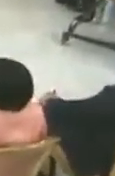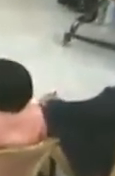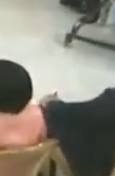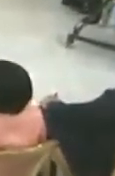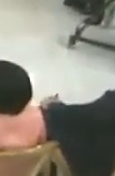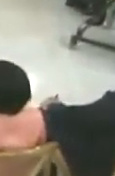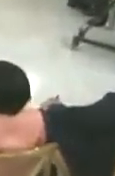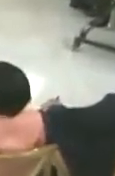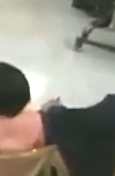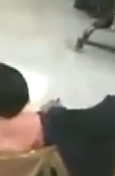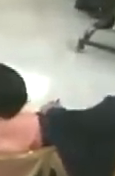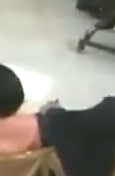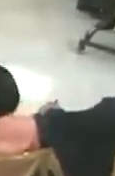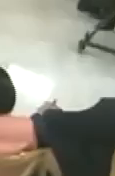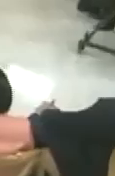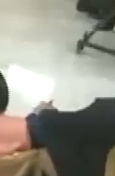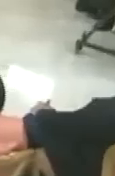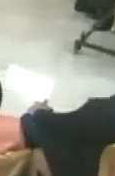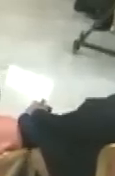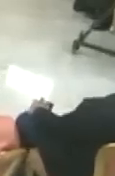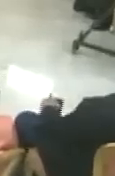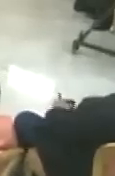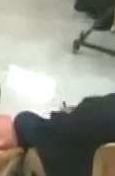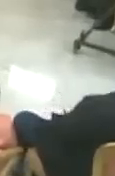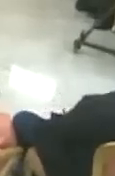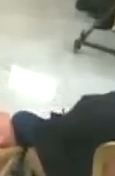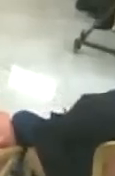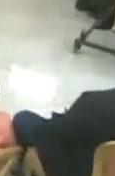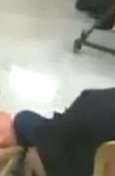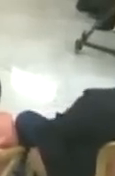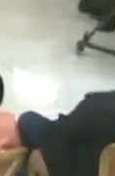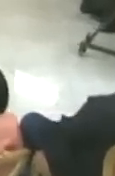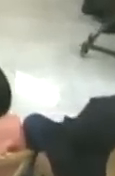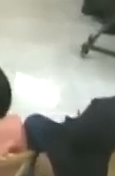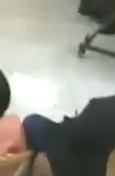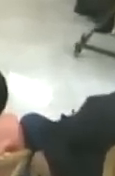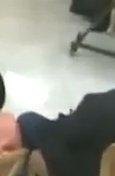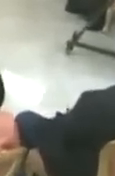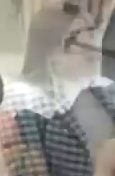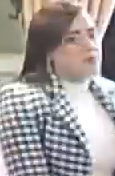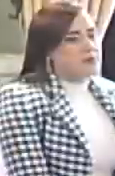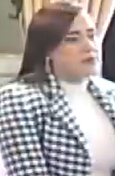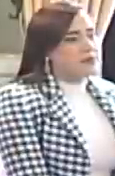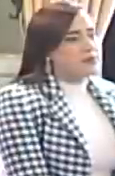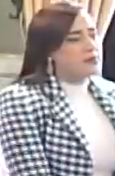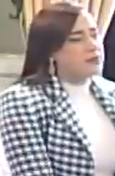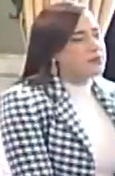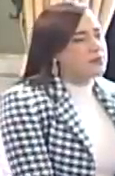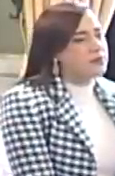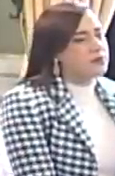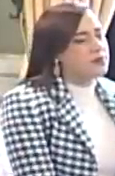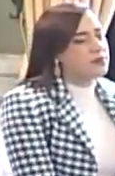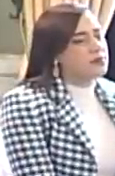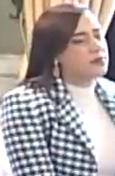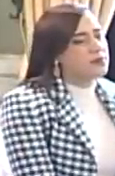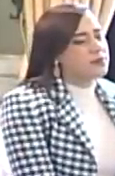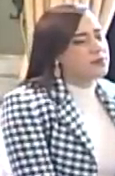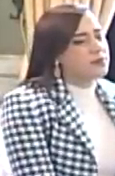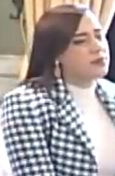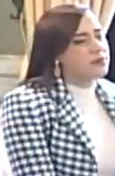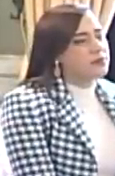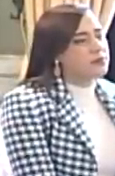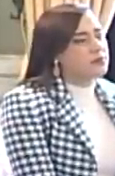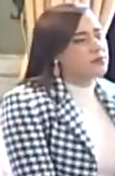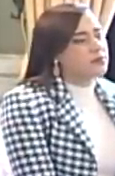cuyo objetivo es establecer los mecanismos para identificar, localizar y recuperar los bienes derivados de actividades ilícitas. Constitucional de la República Bolivariana de